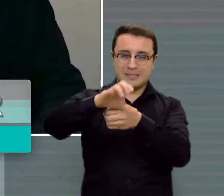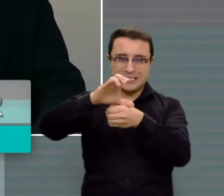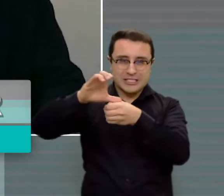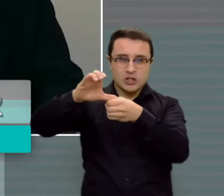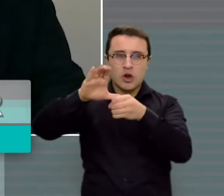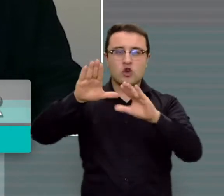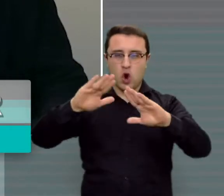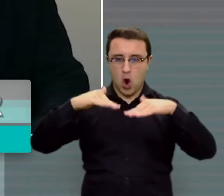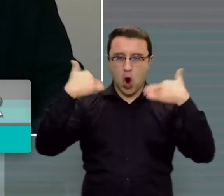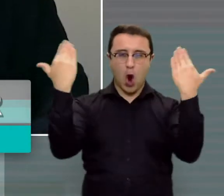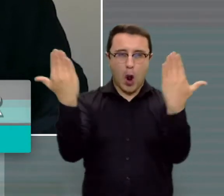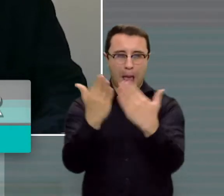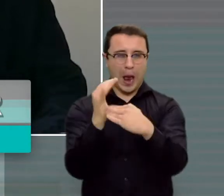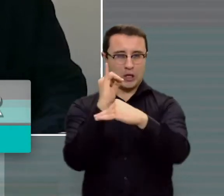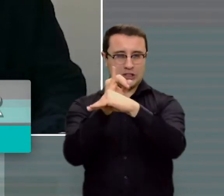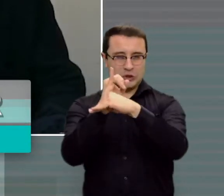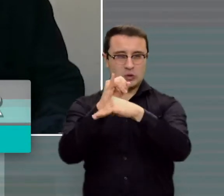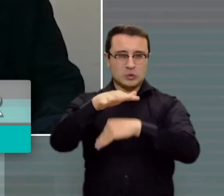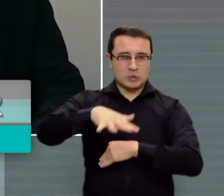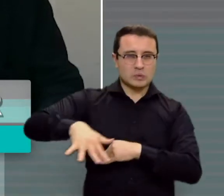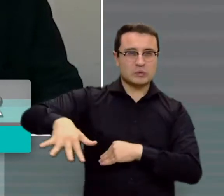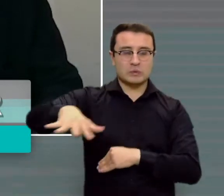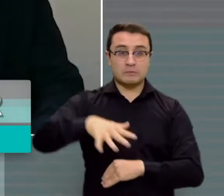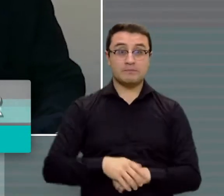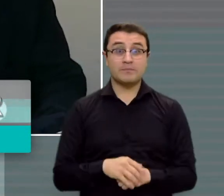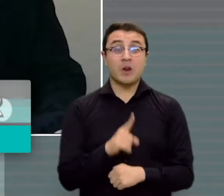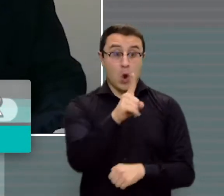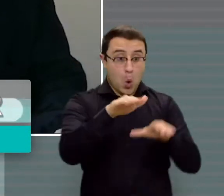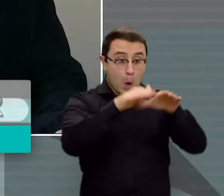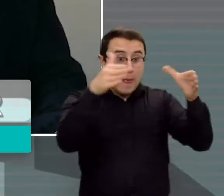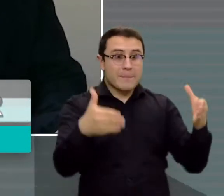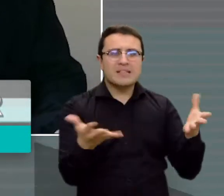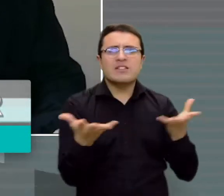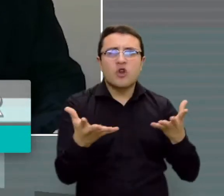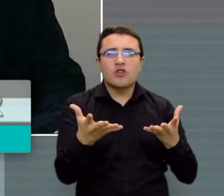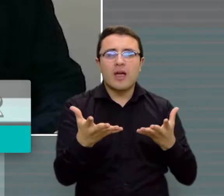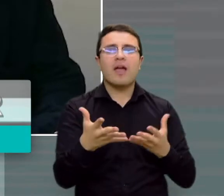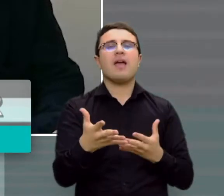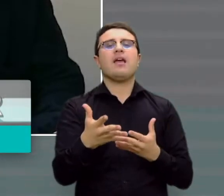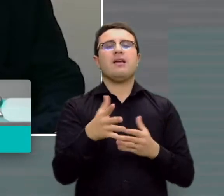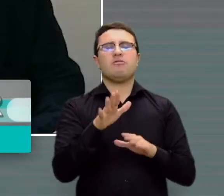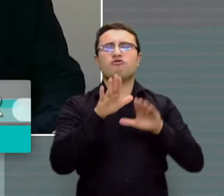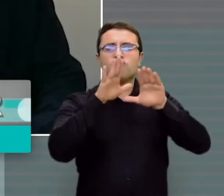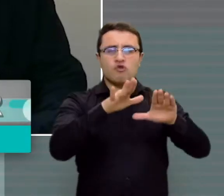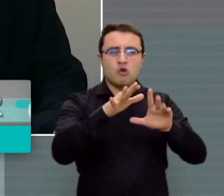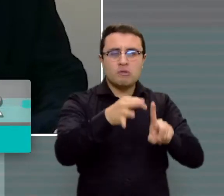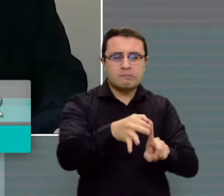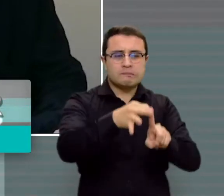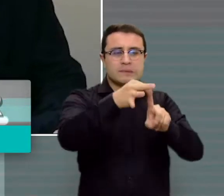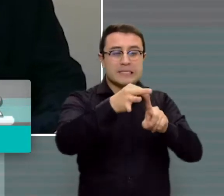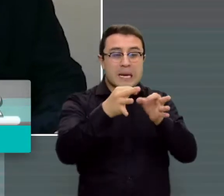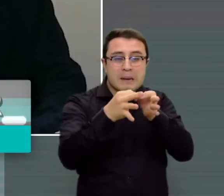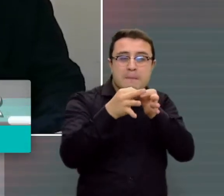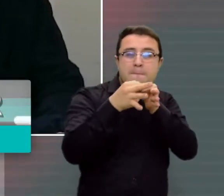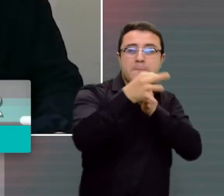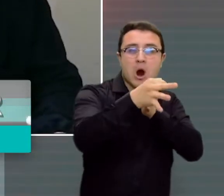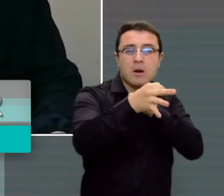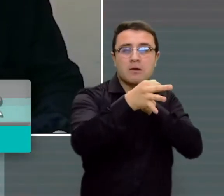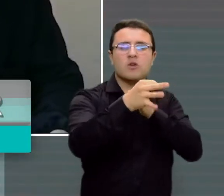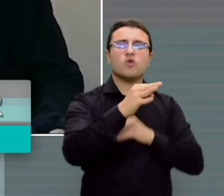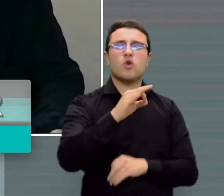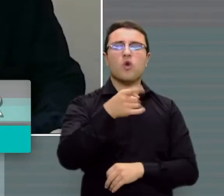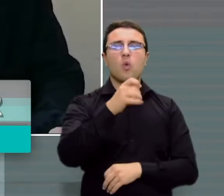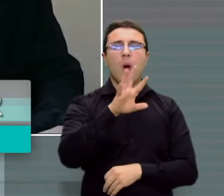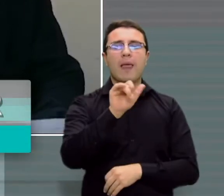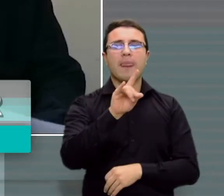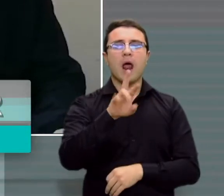esa institución y una mesa será en el puesto del corregimiento de Guadalajuma para un total de